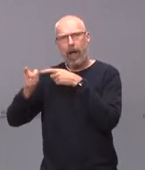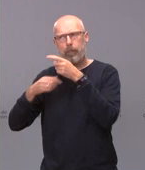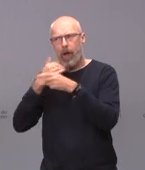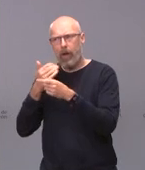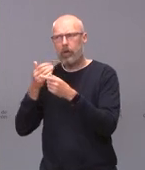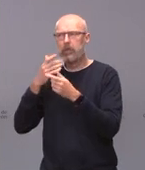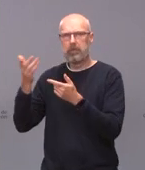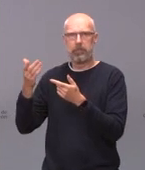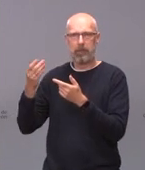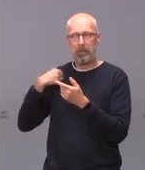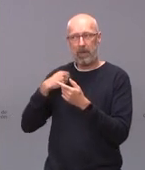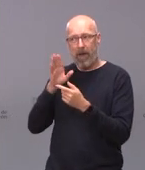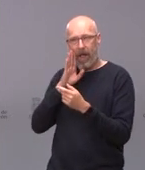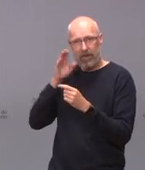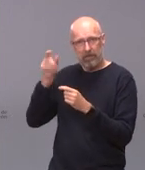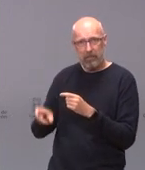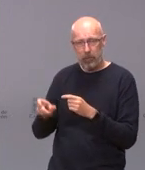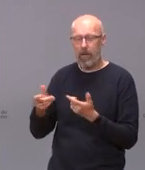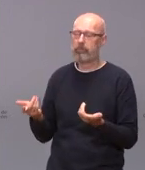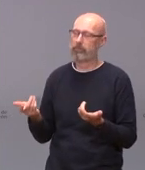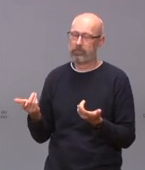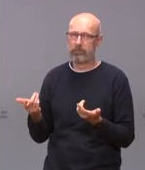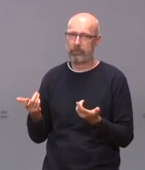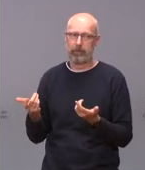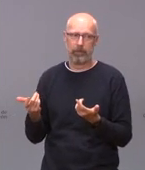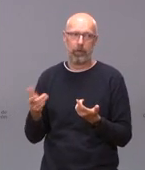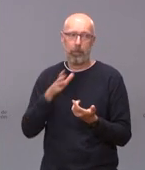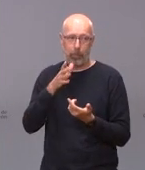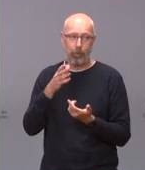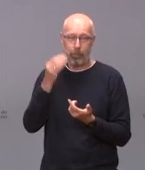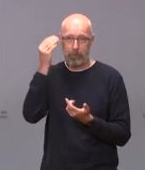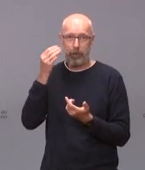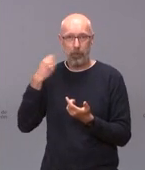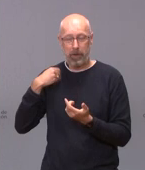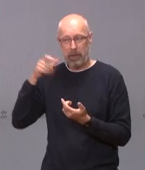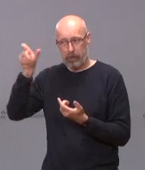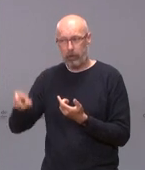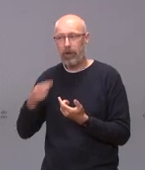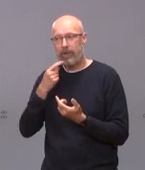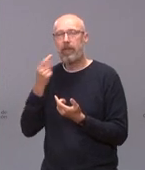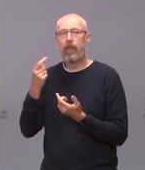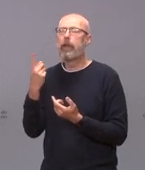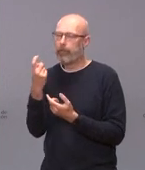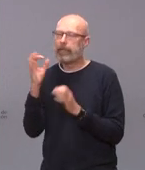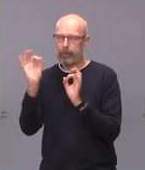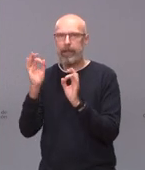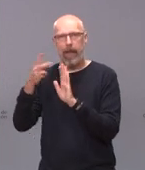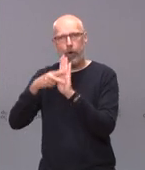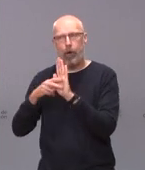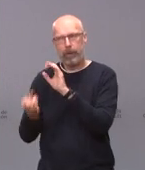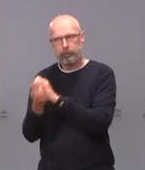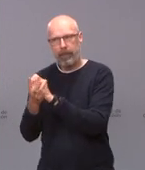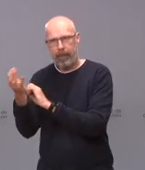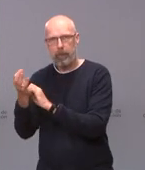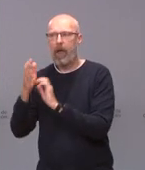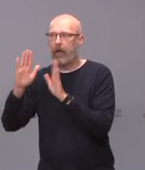Porque yo creo que es la misma vicepresidenta que nos prometió un cambio normativo porque hacía falta. Si no hace falta el estado de alarma entonces no